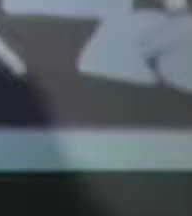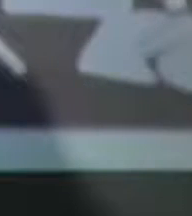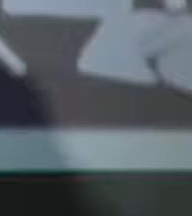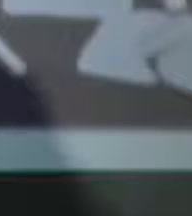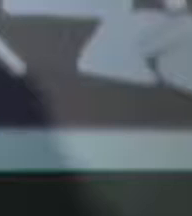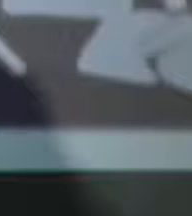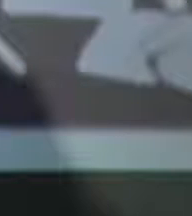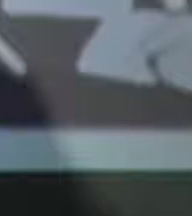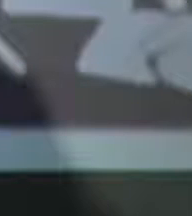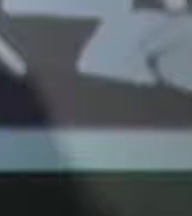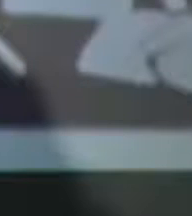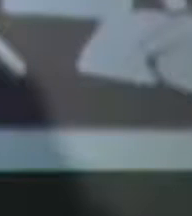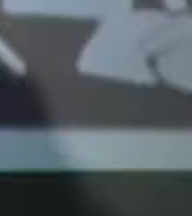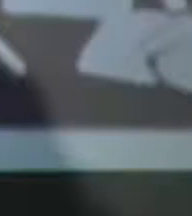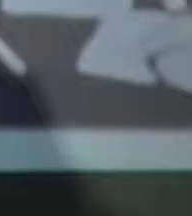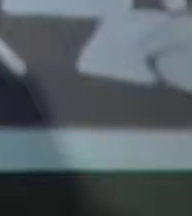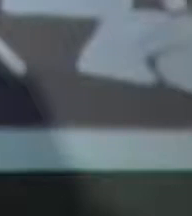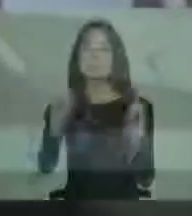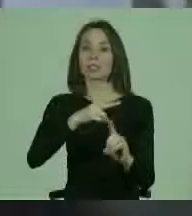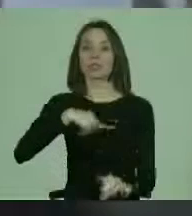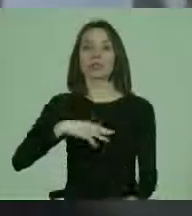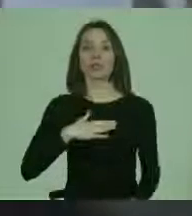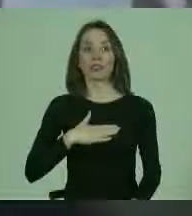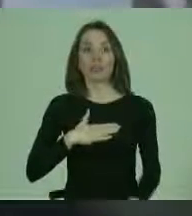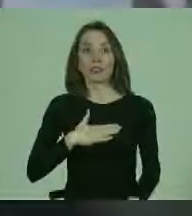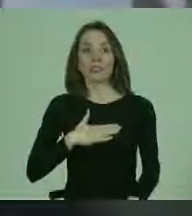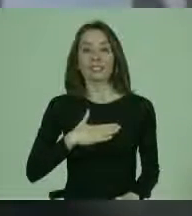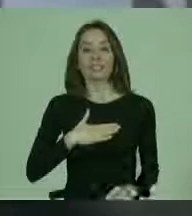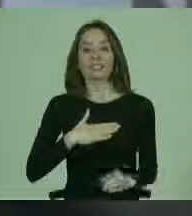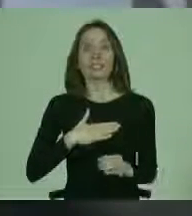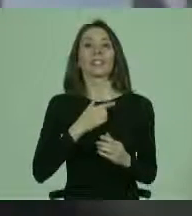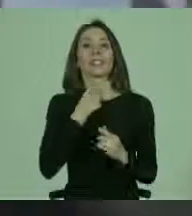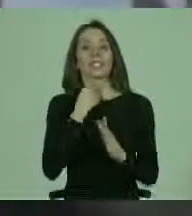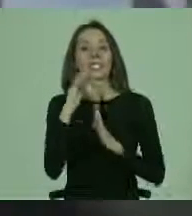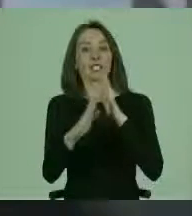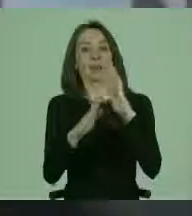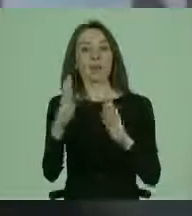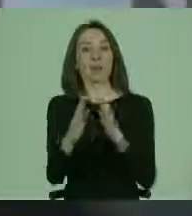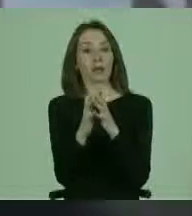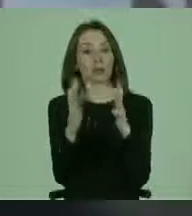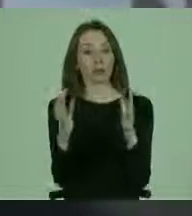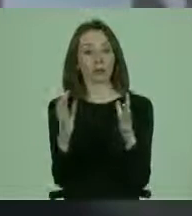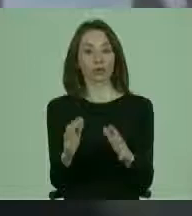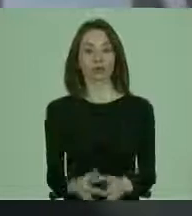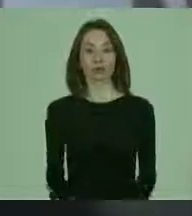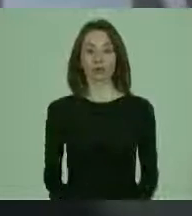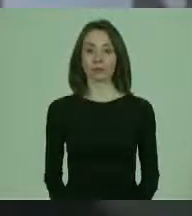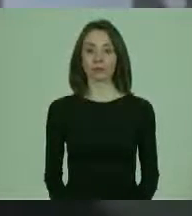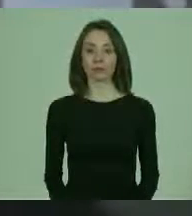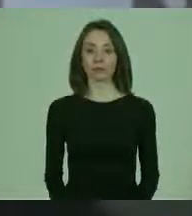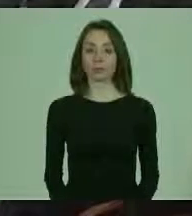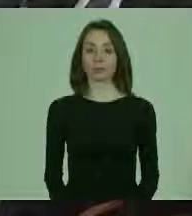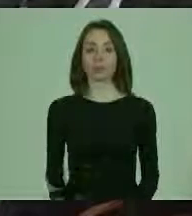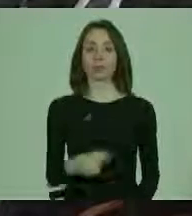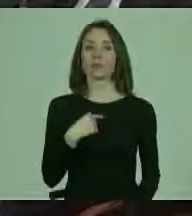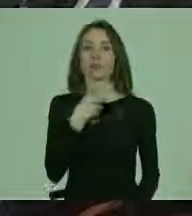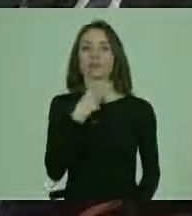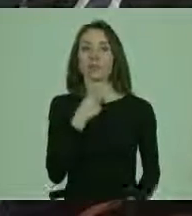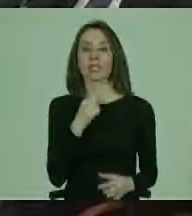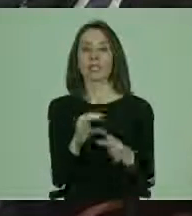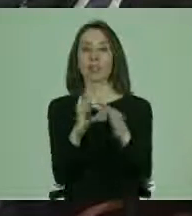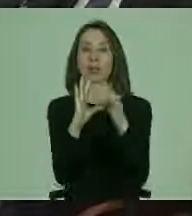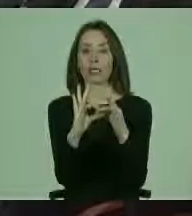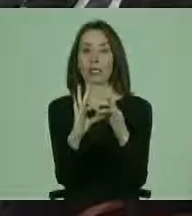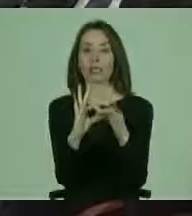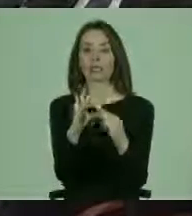Esa democracia que queremos y también deseamos cuidar mucho. Quiero agradecer